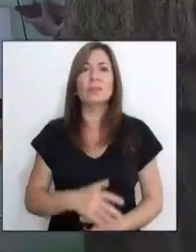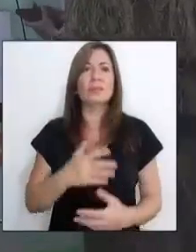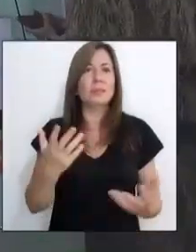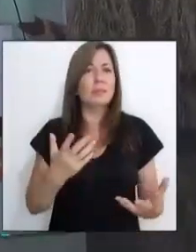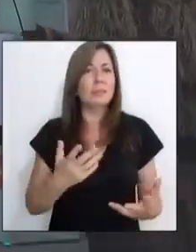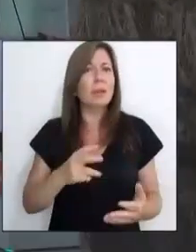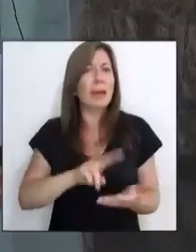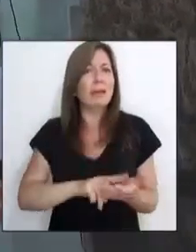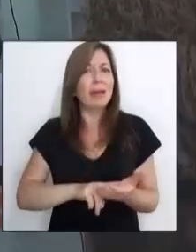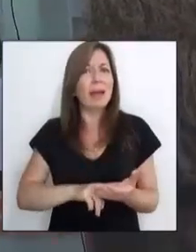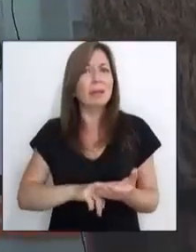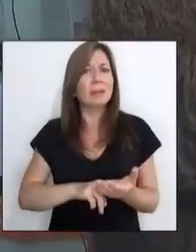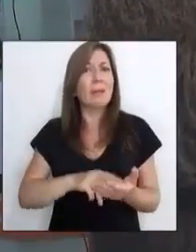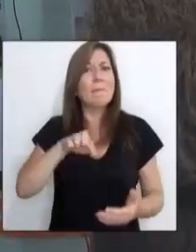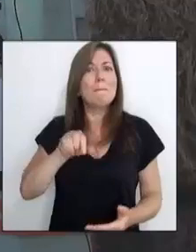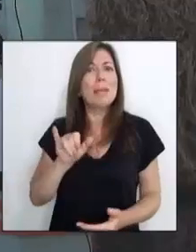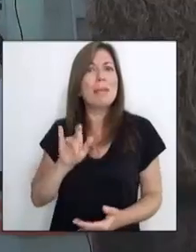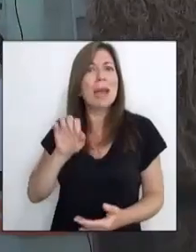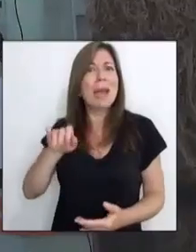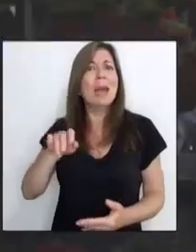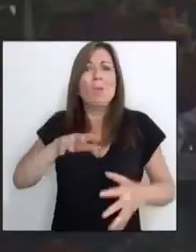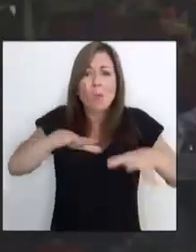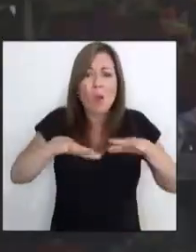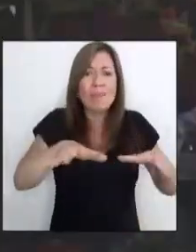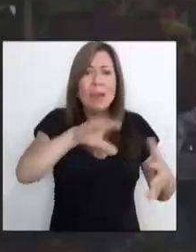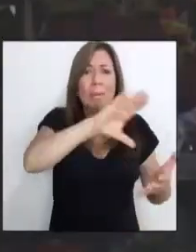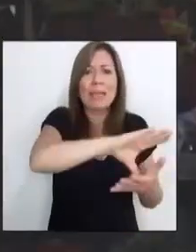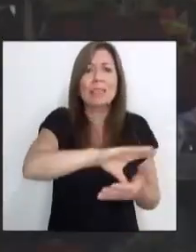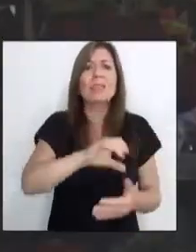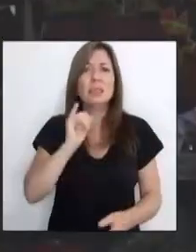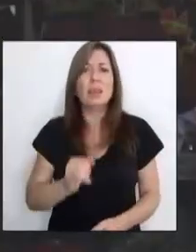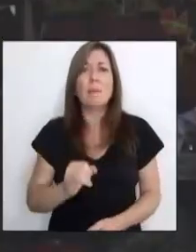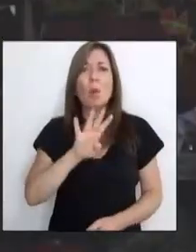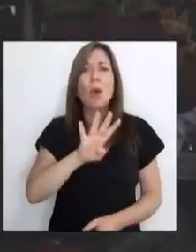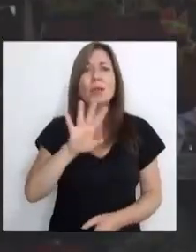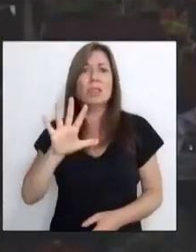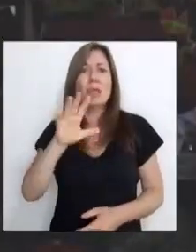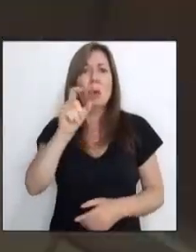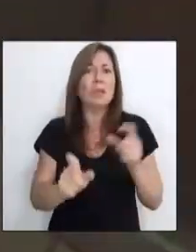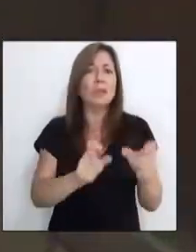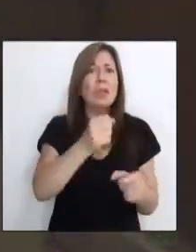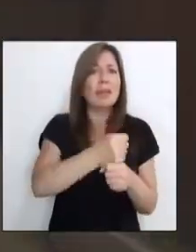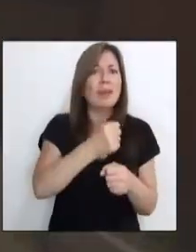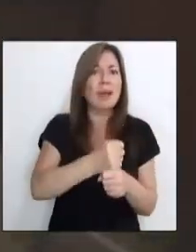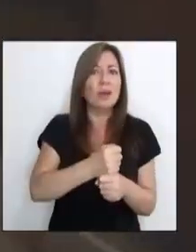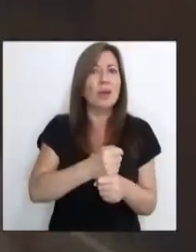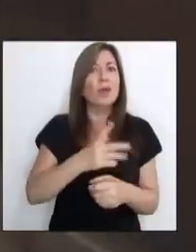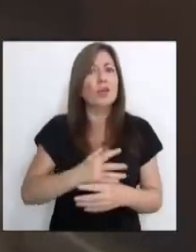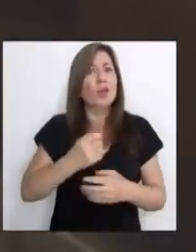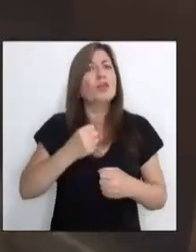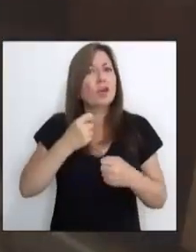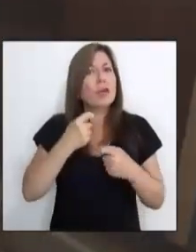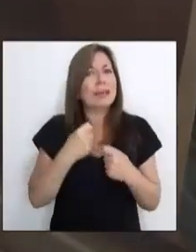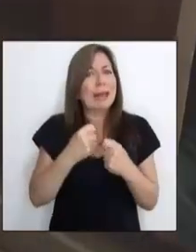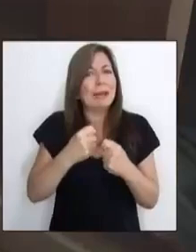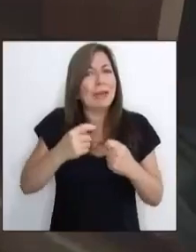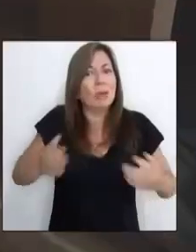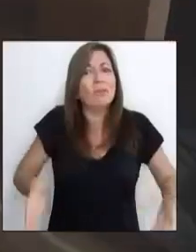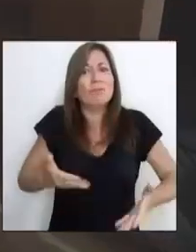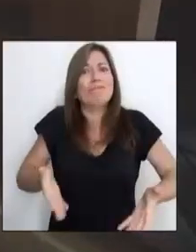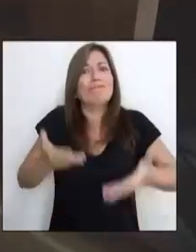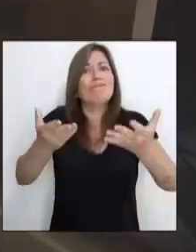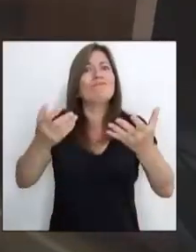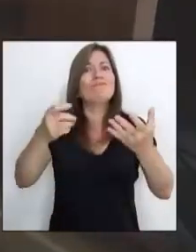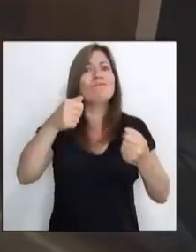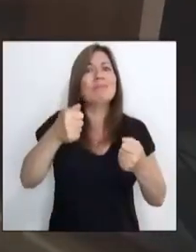Aunque no quieran, estos son los pymes que mueven el país. Y siempre hay cuatro o cinco personas trabajando. Estoy tratando de tirar a esta pyme para arriba,